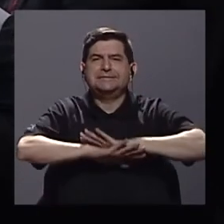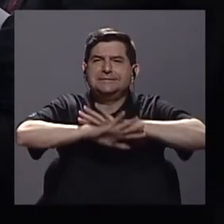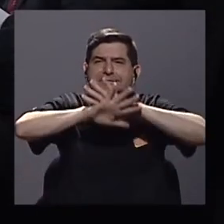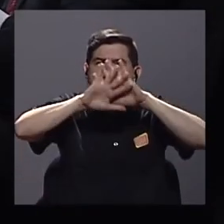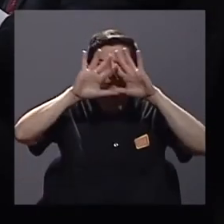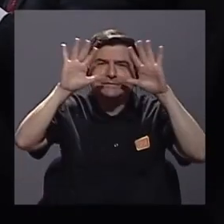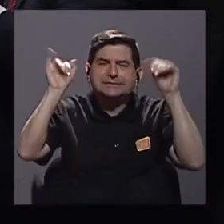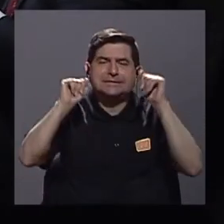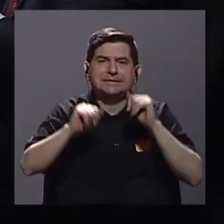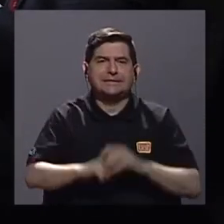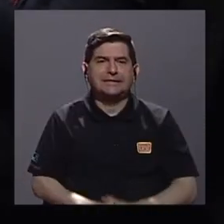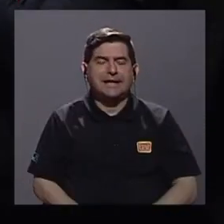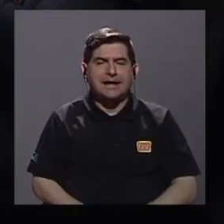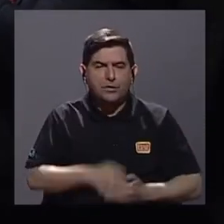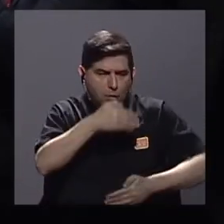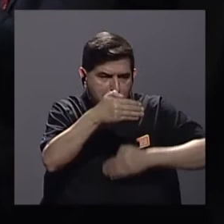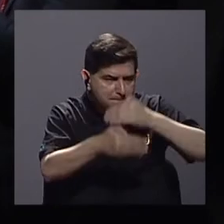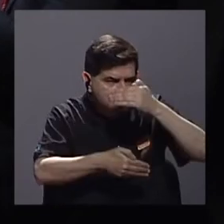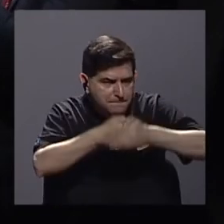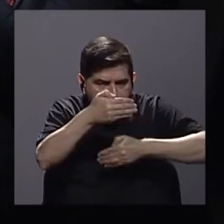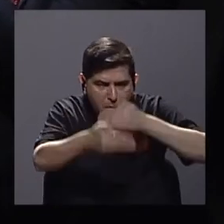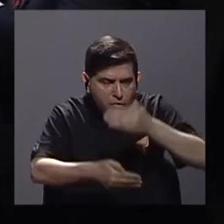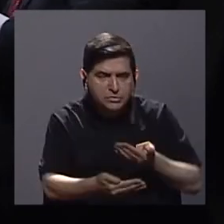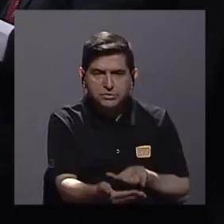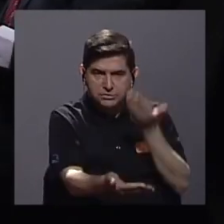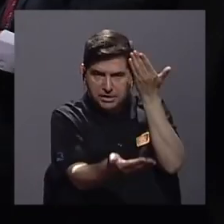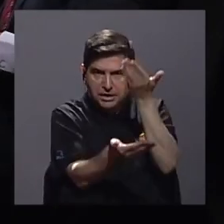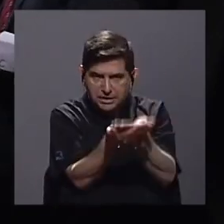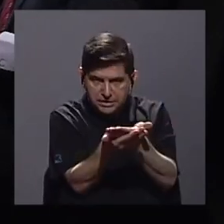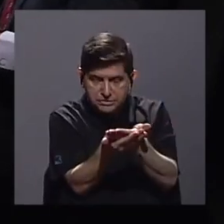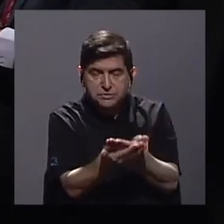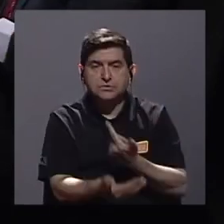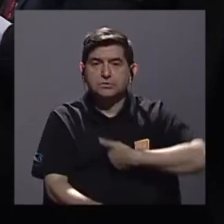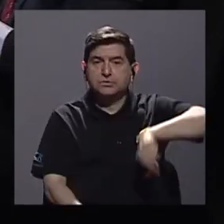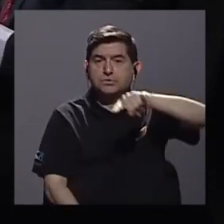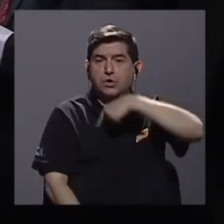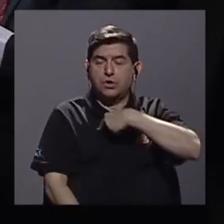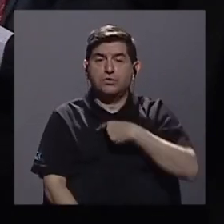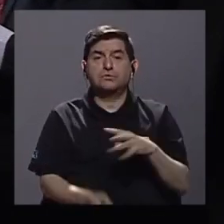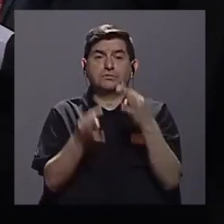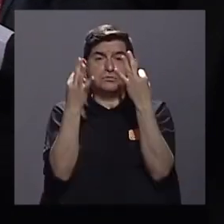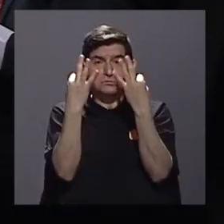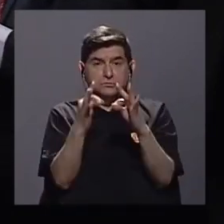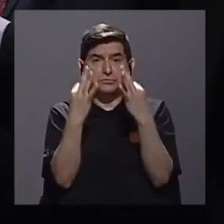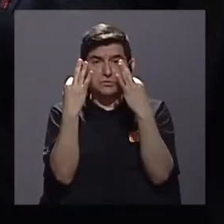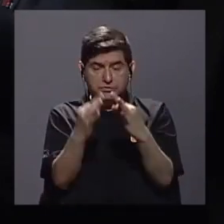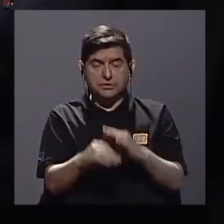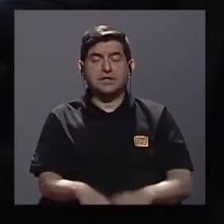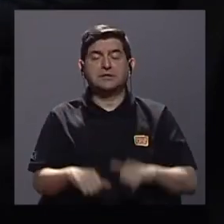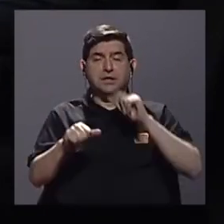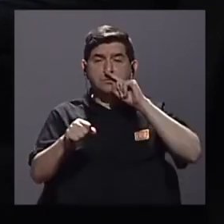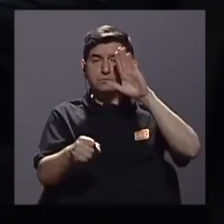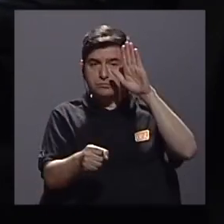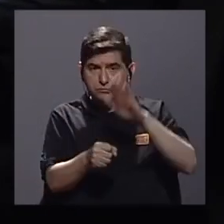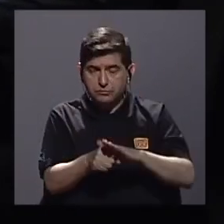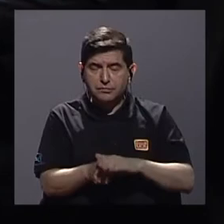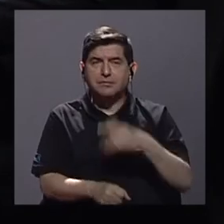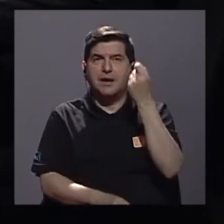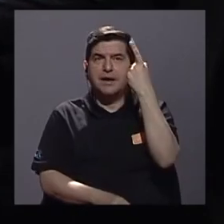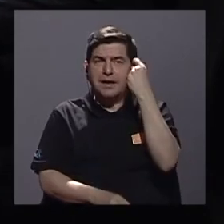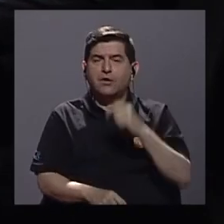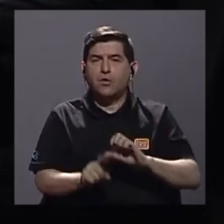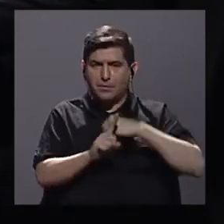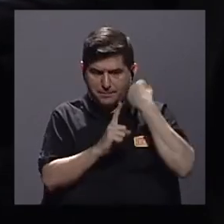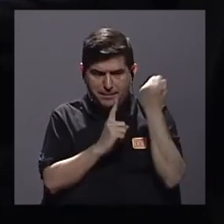hoja que nos proponen y que deberíamos de venir a ser muy consecuentes para poder entender el panorama.